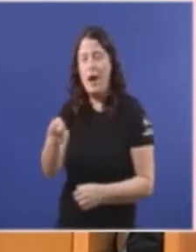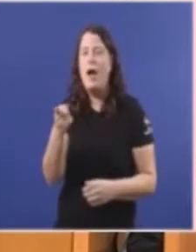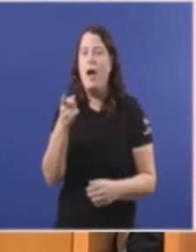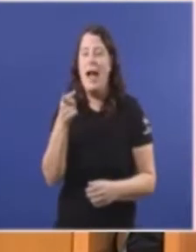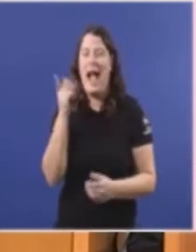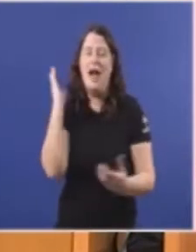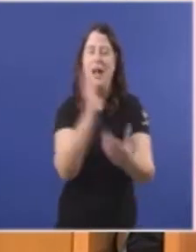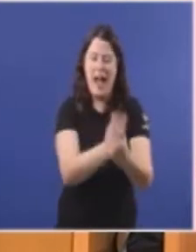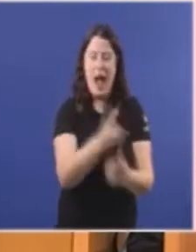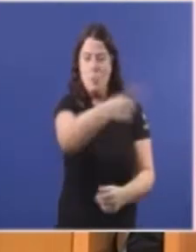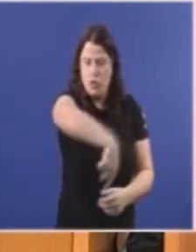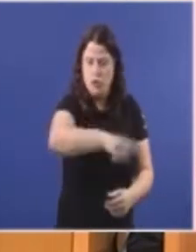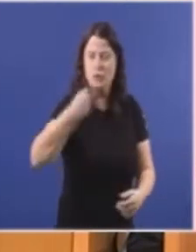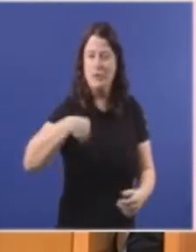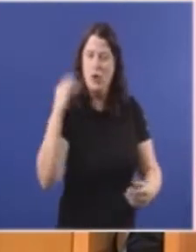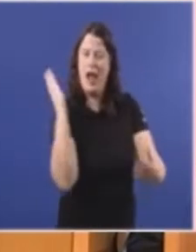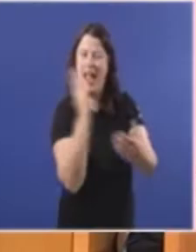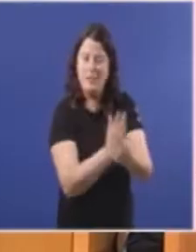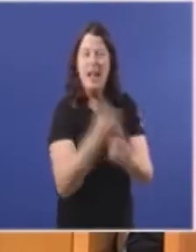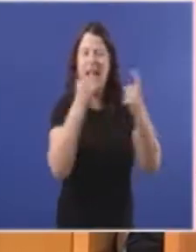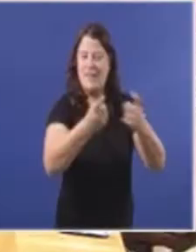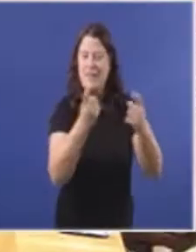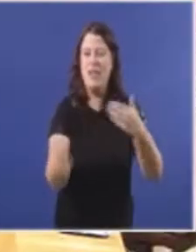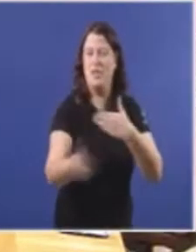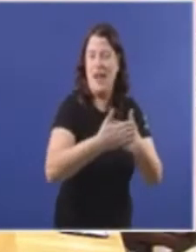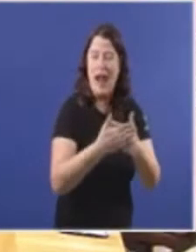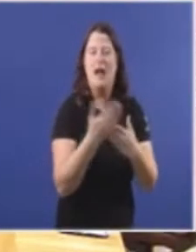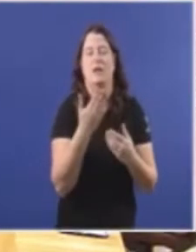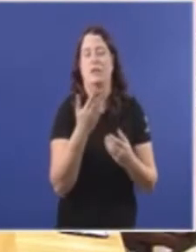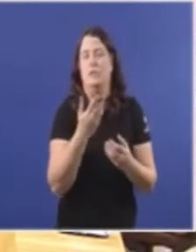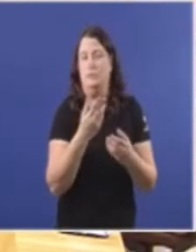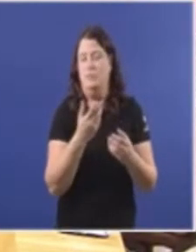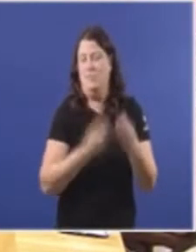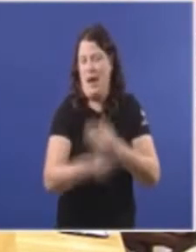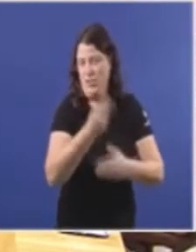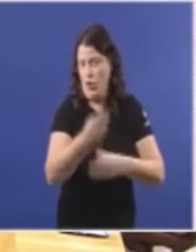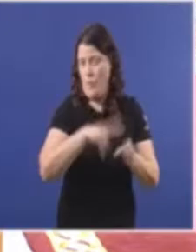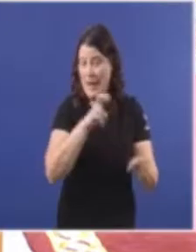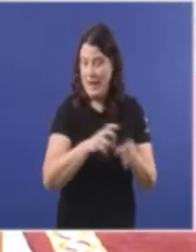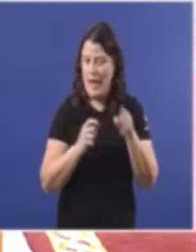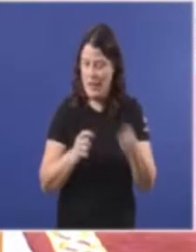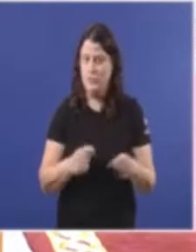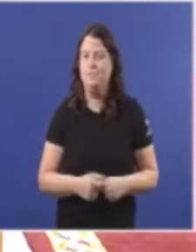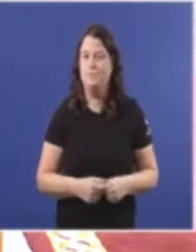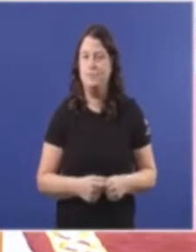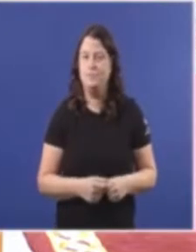expedientalos A vostedes por tentar pechar O paridoiro de Berín En esa línea, señor Feijó